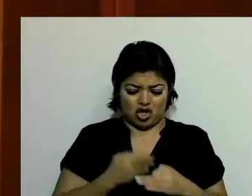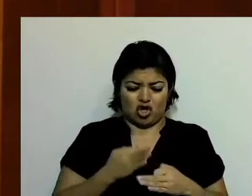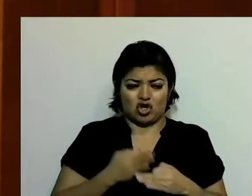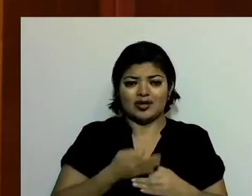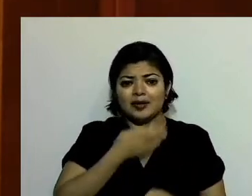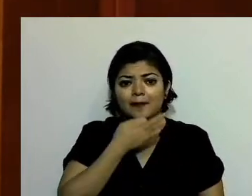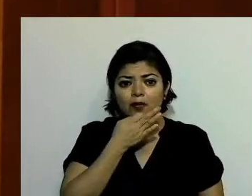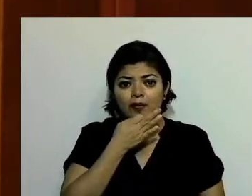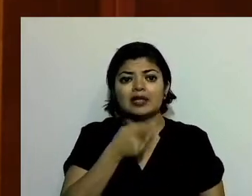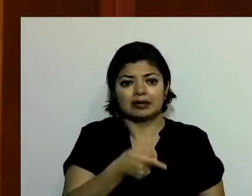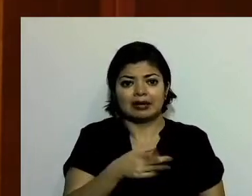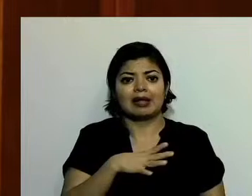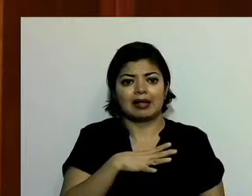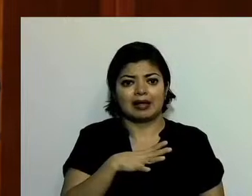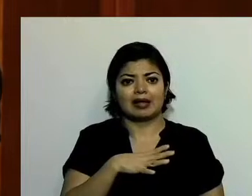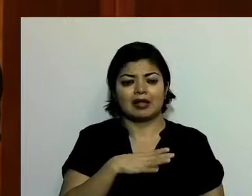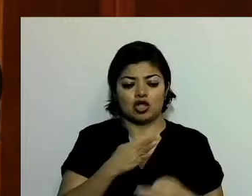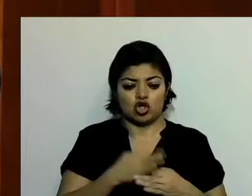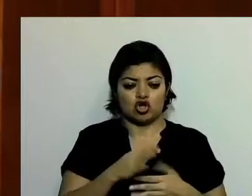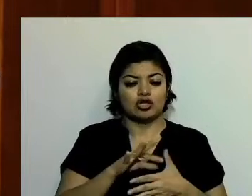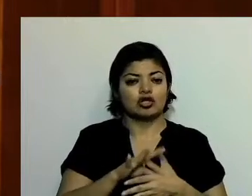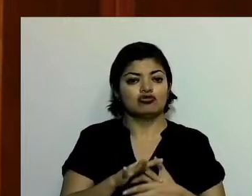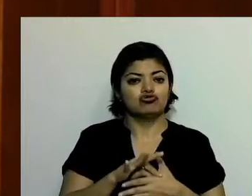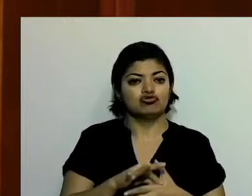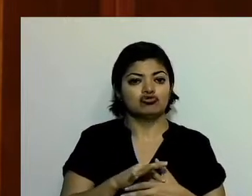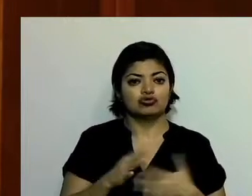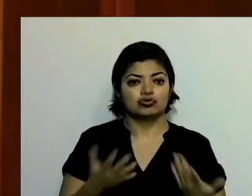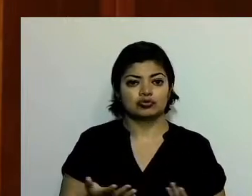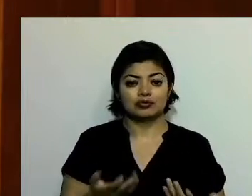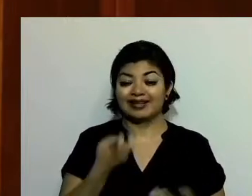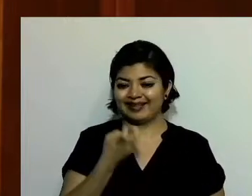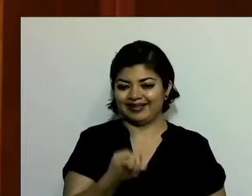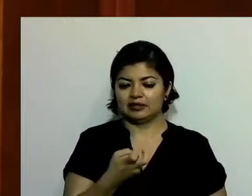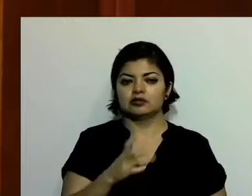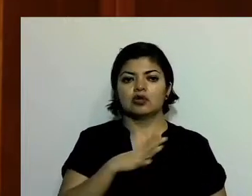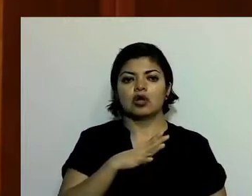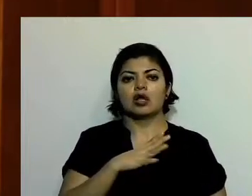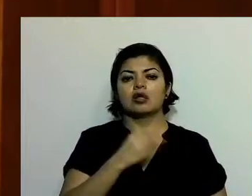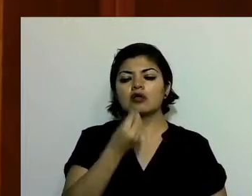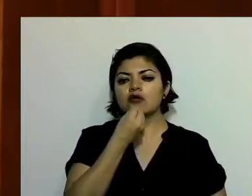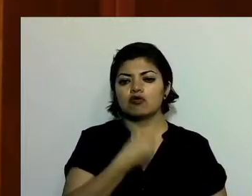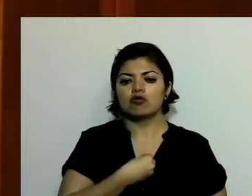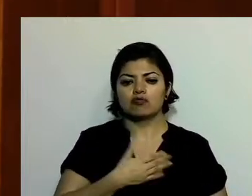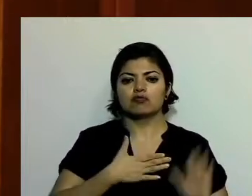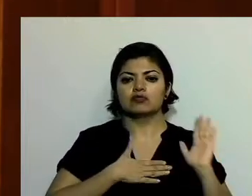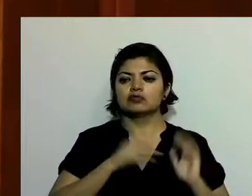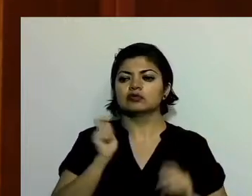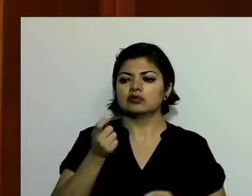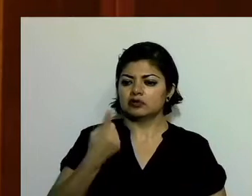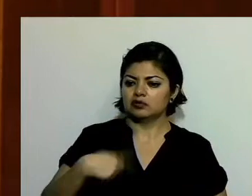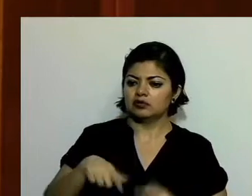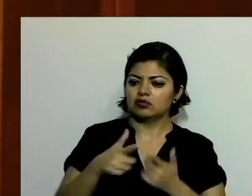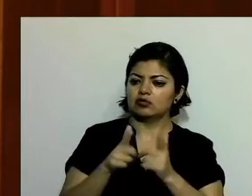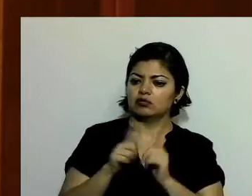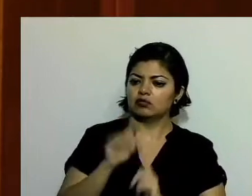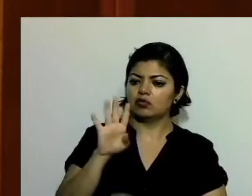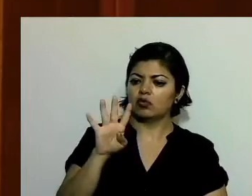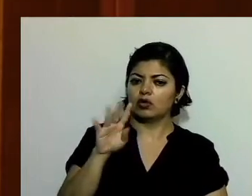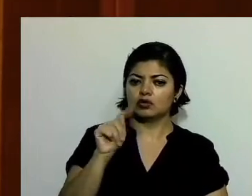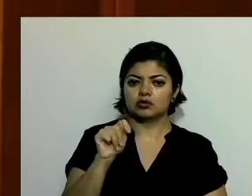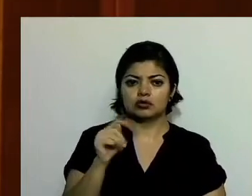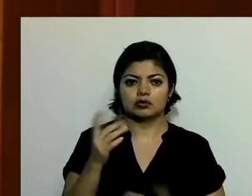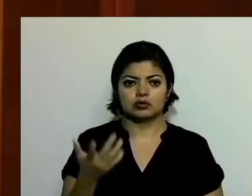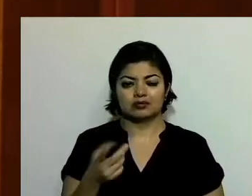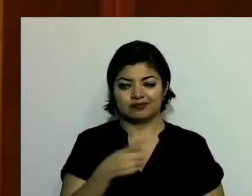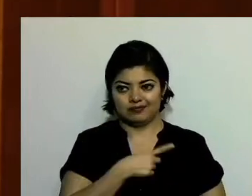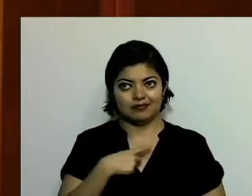momento, lo que estamos diciendo. Y ahí es donde está el compromiso de la Cuarta Transformación. Reconocer esa realidad que hay